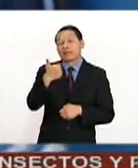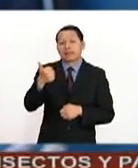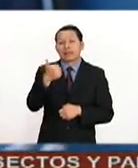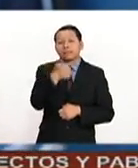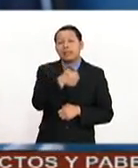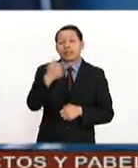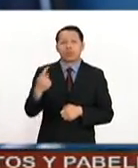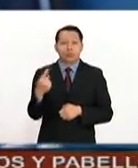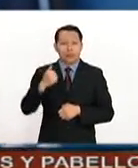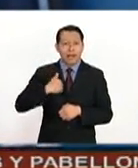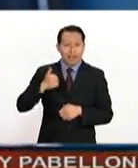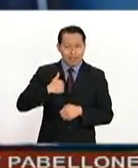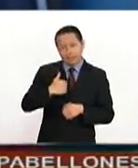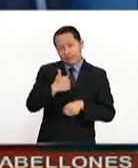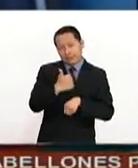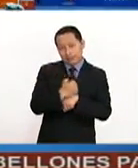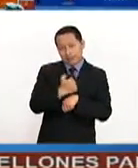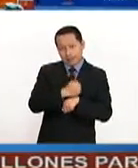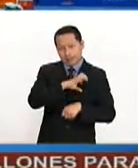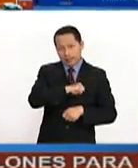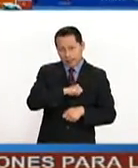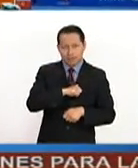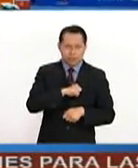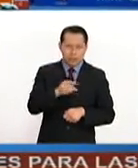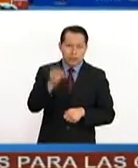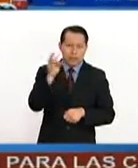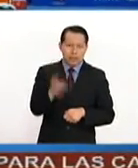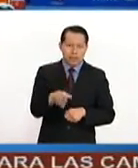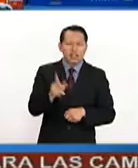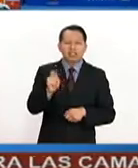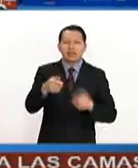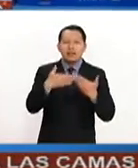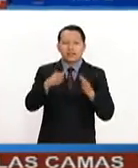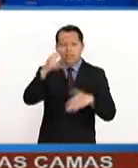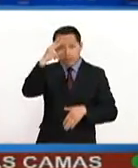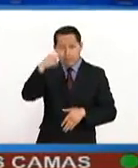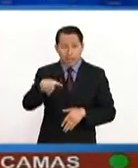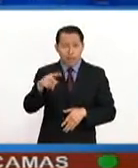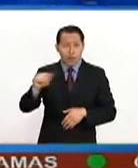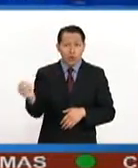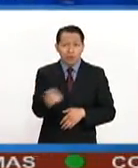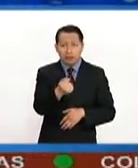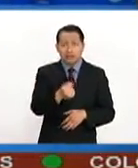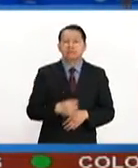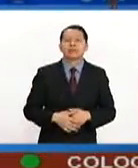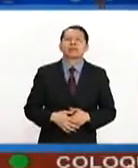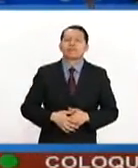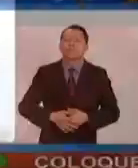6-1 a la canadiense y sexta favorita Ujen Bouchard en el abierto mexicano de tenis.